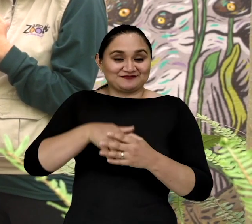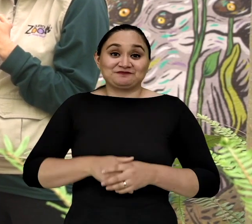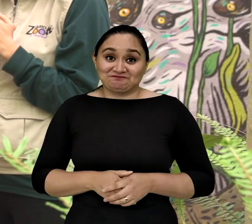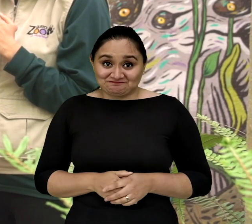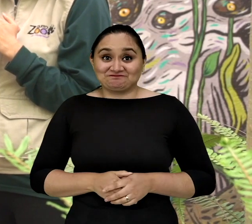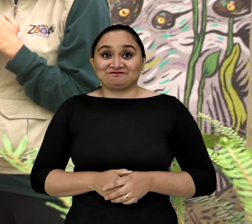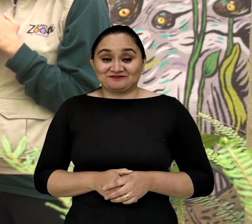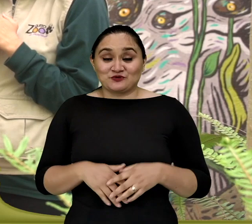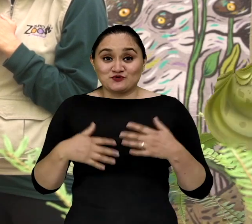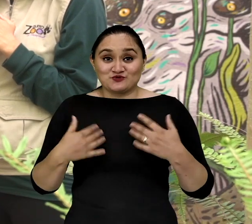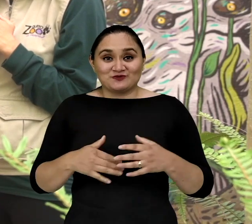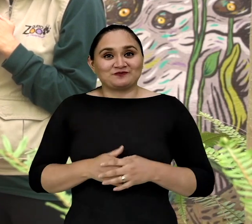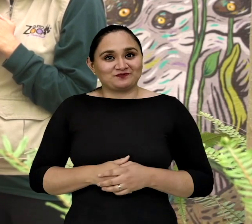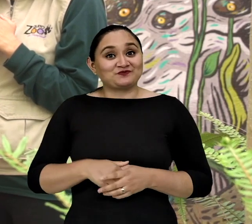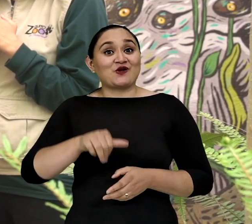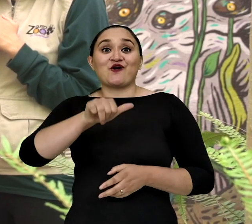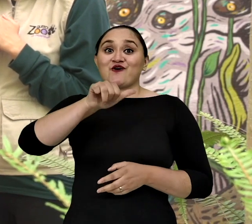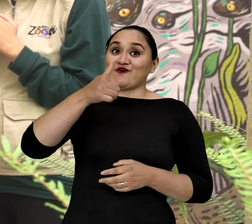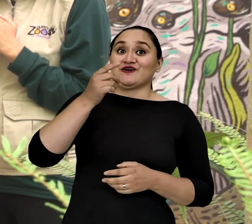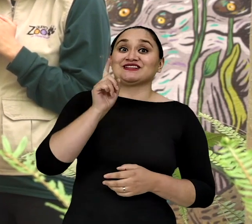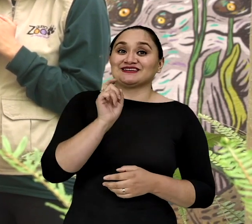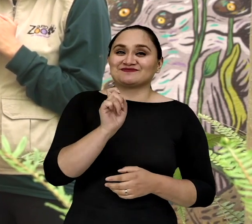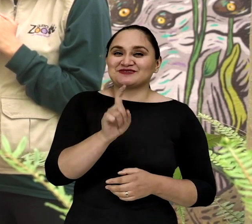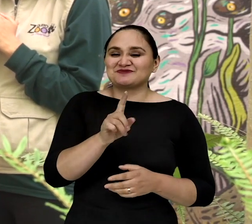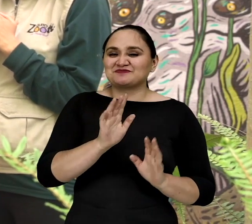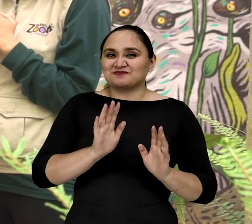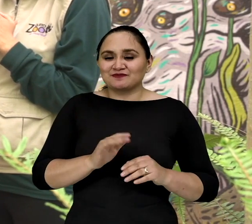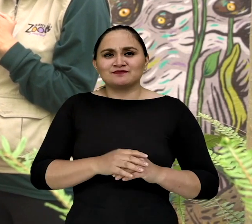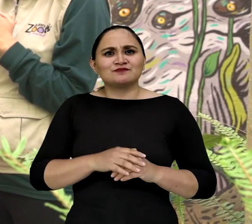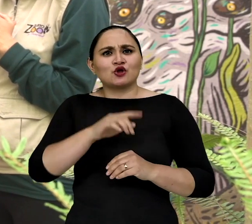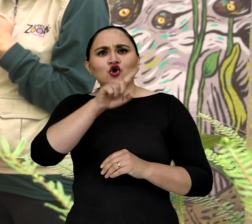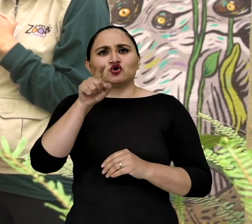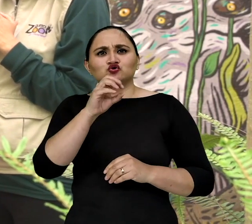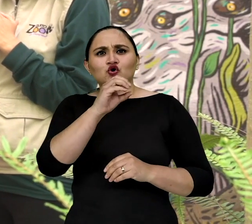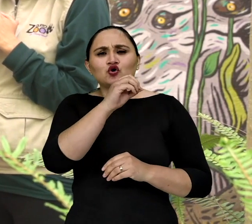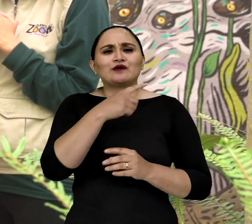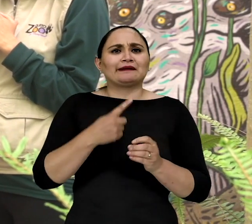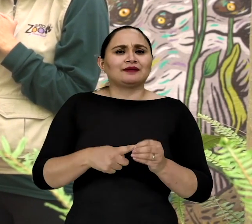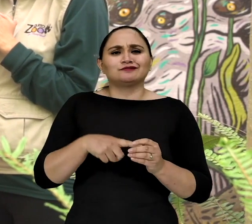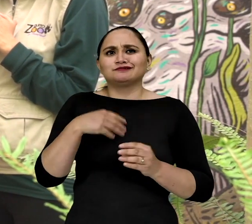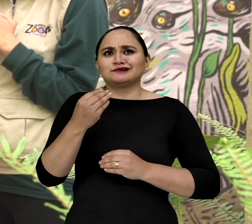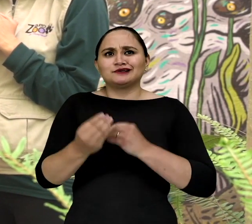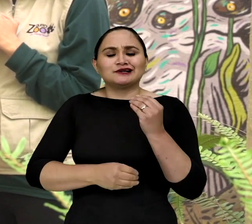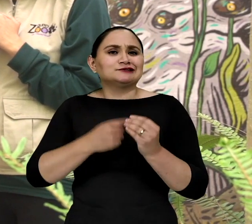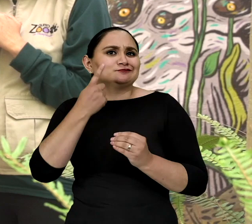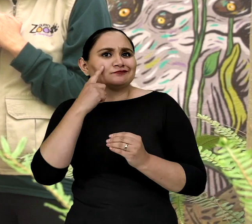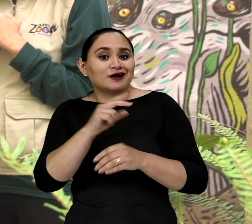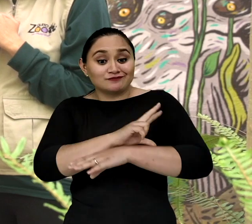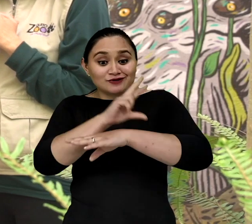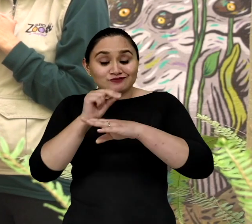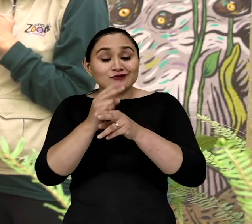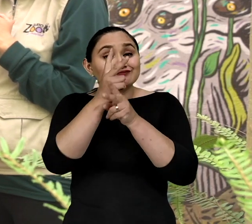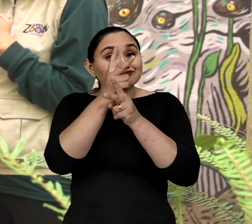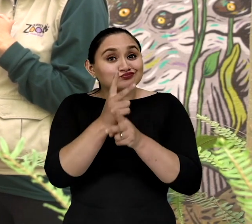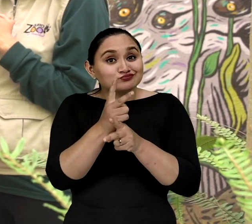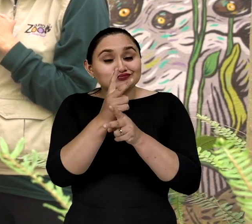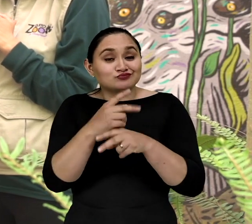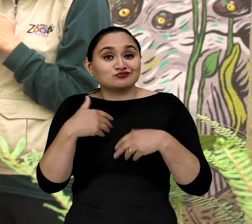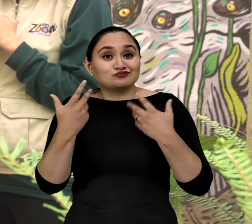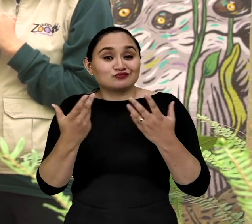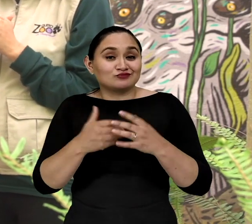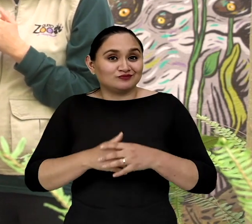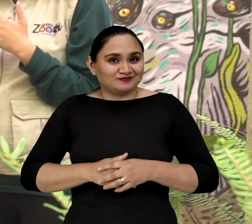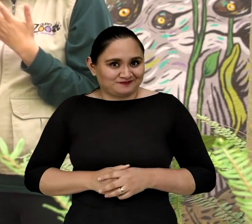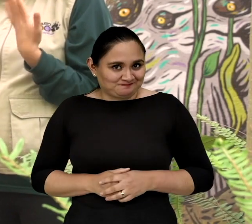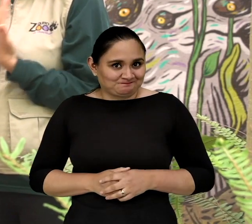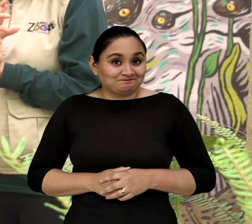Exactamente ¡Qué tremendo! Y esta pregunta es muy importante ¿Qué hace el Zoológico de Quito para la conservación de la rana marsupial andina?